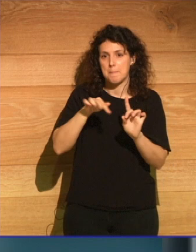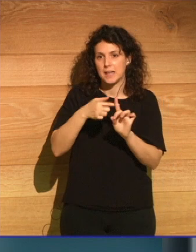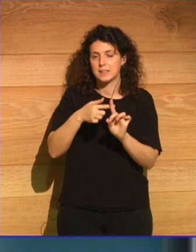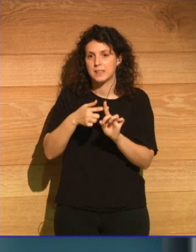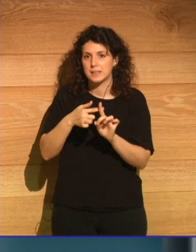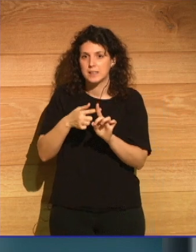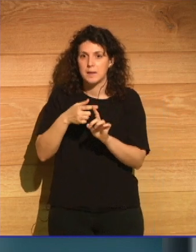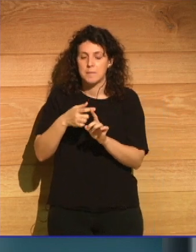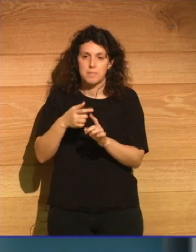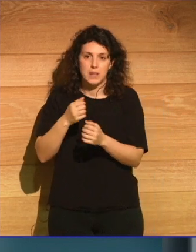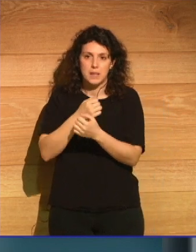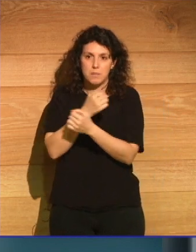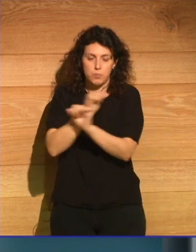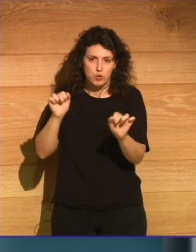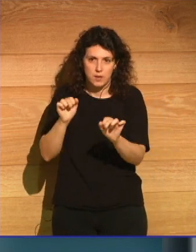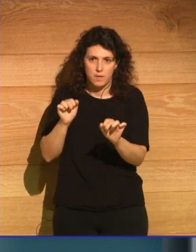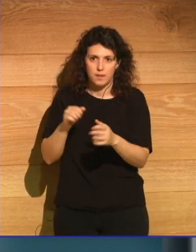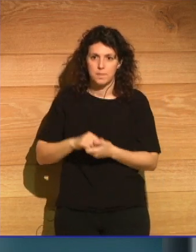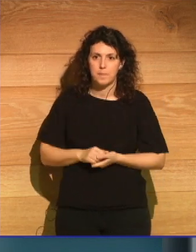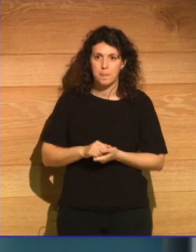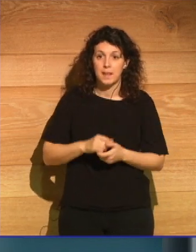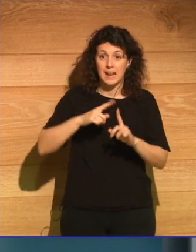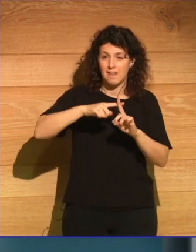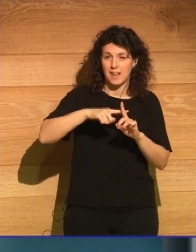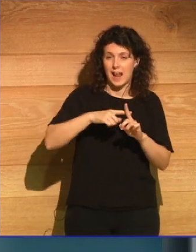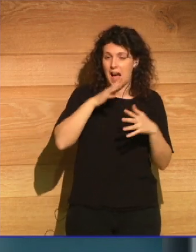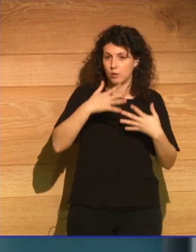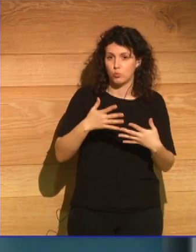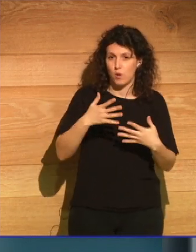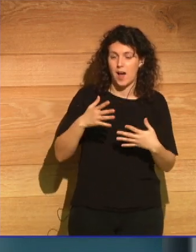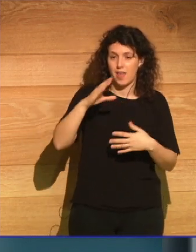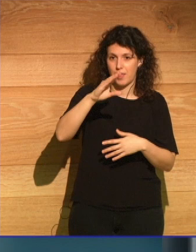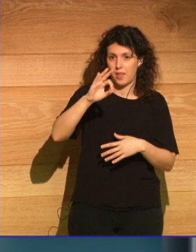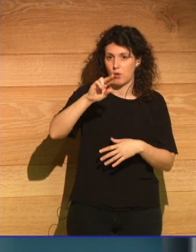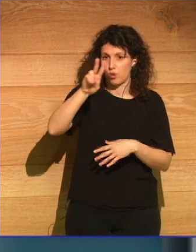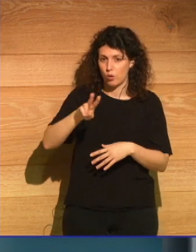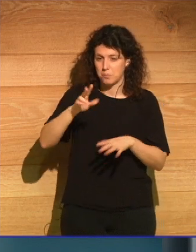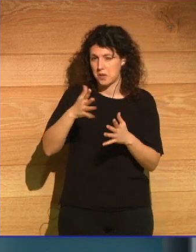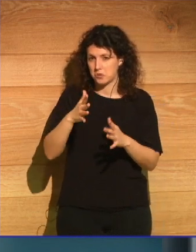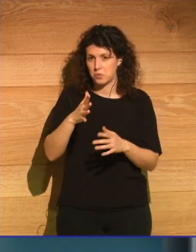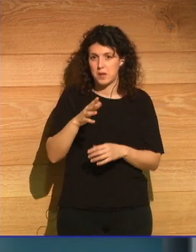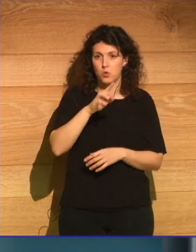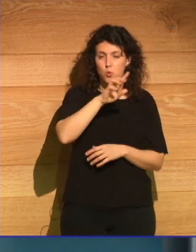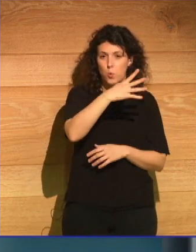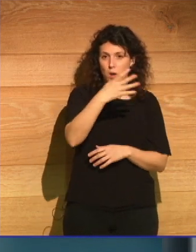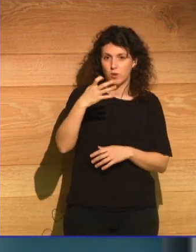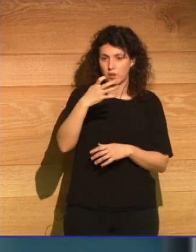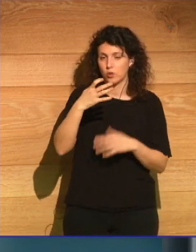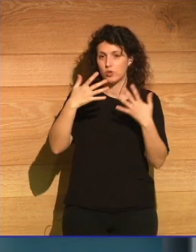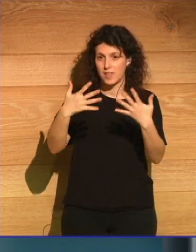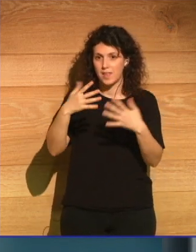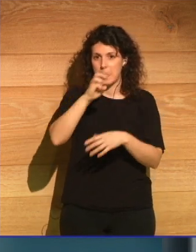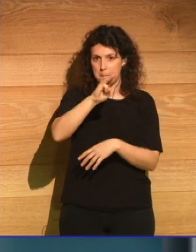A pesar de sus fluctuaciones, el nivel actual del CO2 atmosférico está alrededor de 410 ppm.